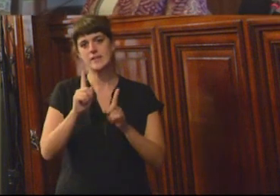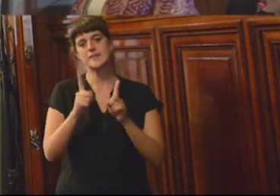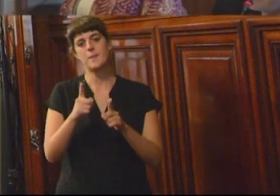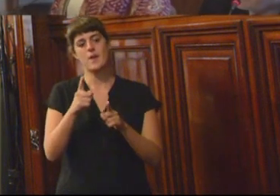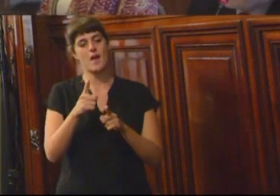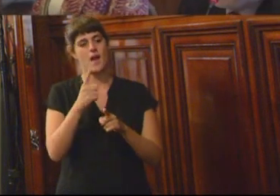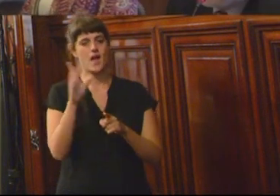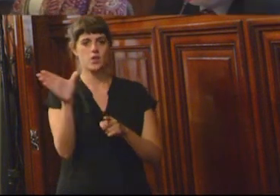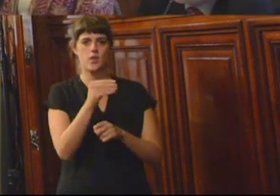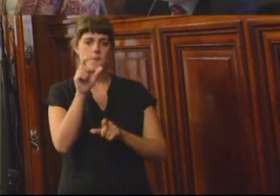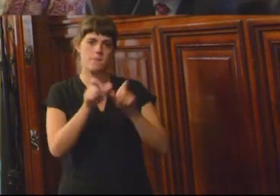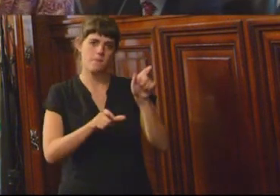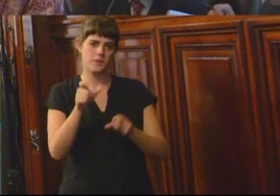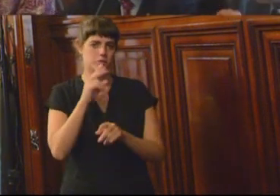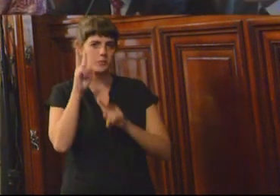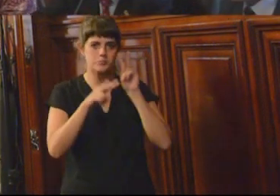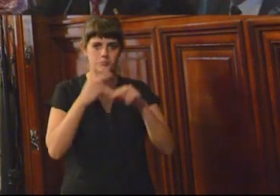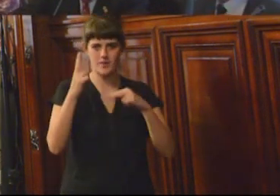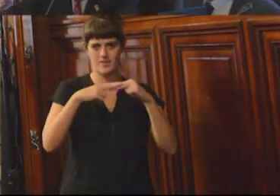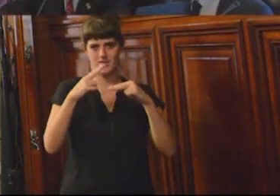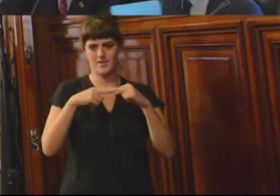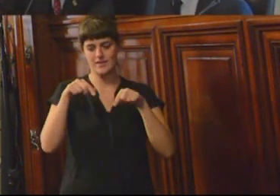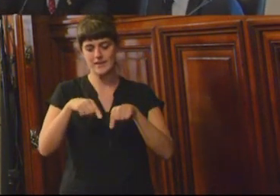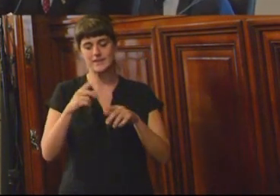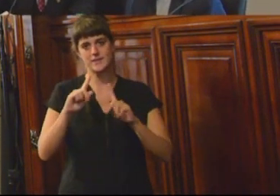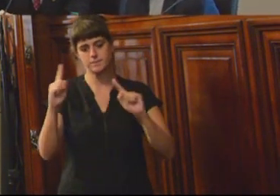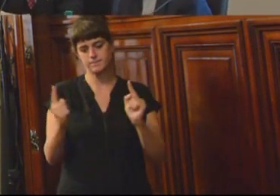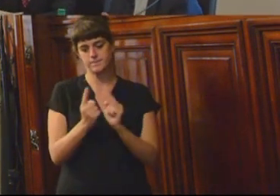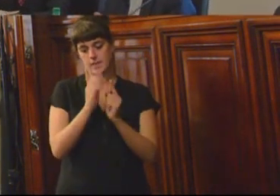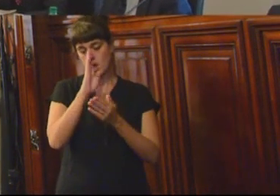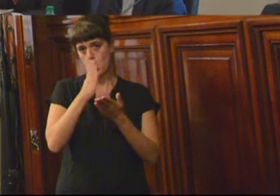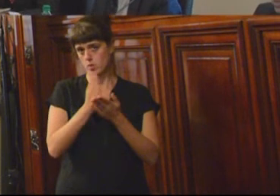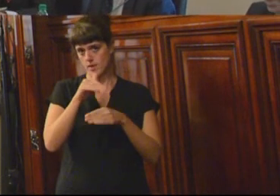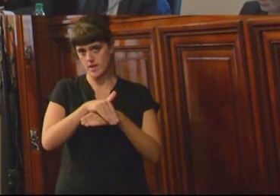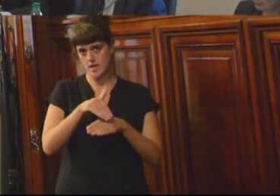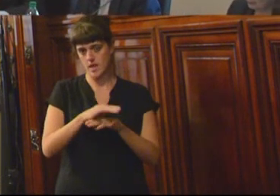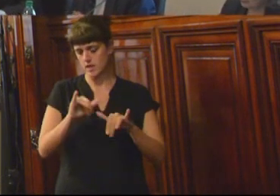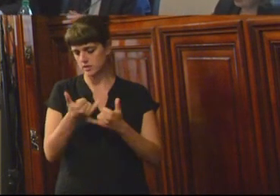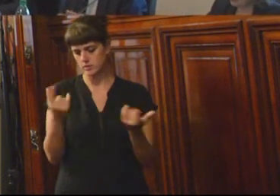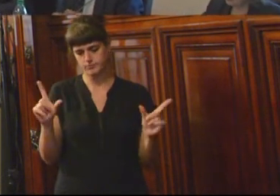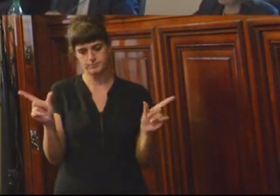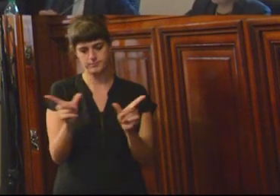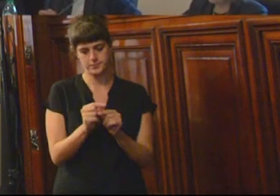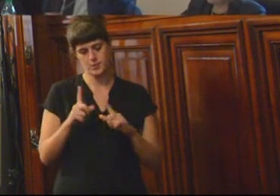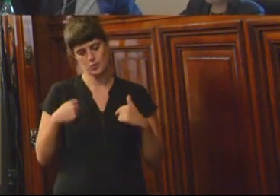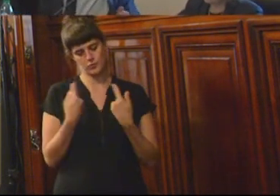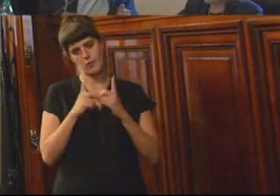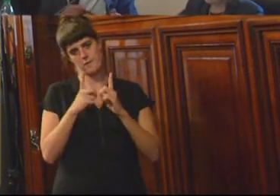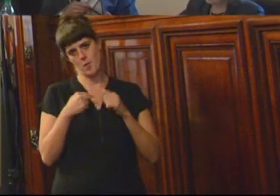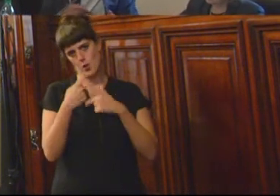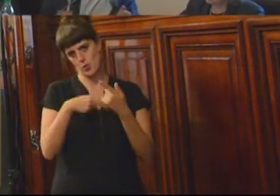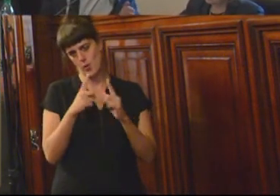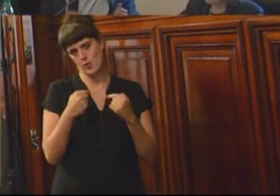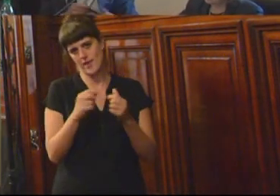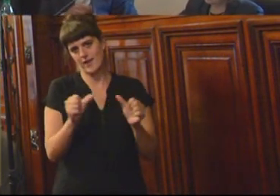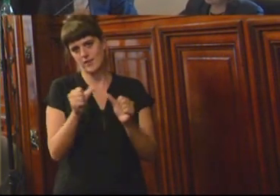por Internet. Esta audiencia, que es la última de la tarde, concluye, aunque nosotros tenemos que seguir con nuestras actividades.